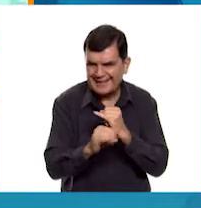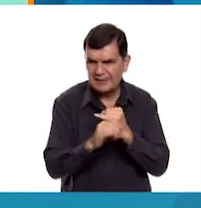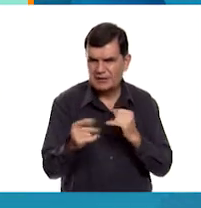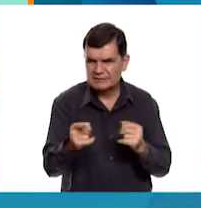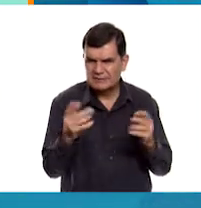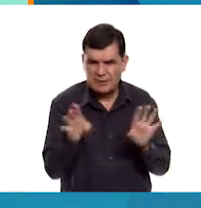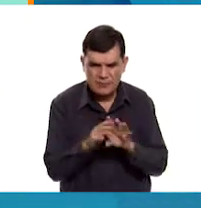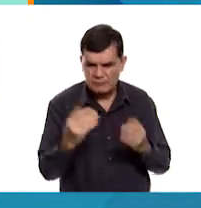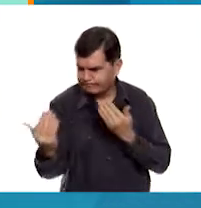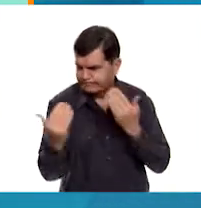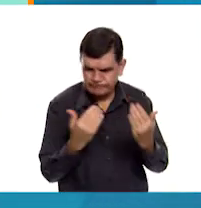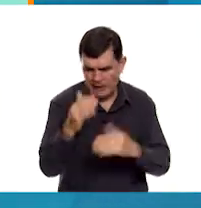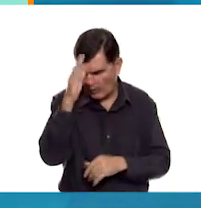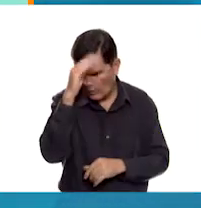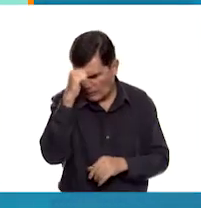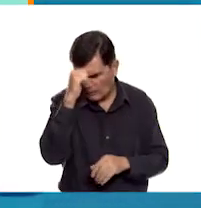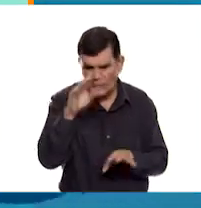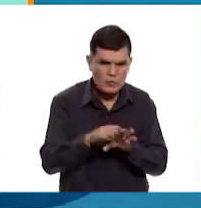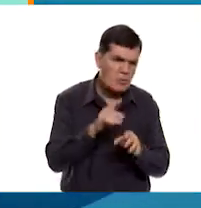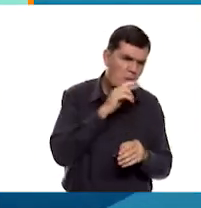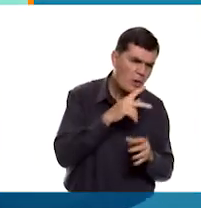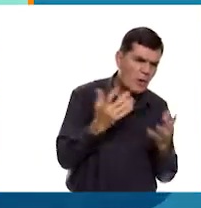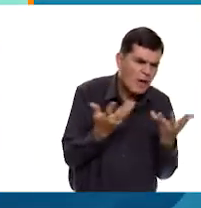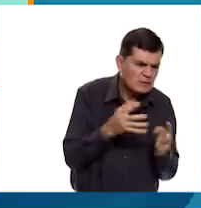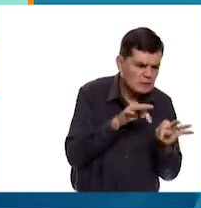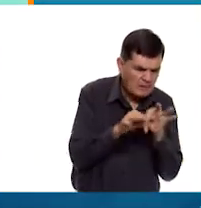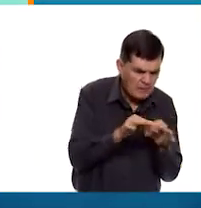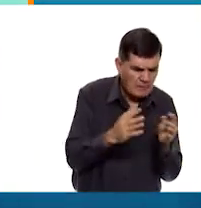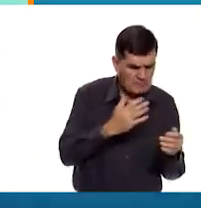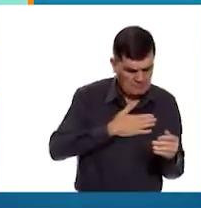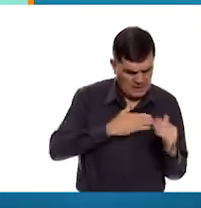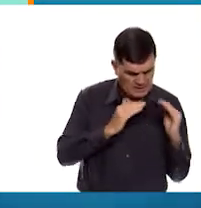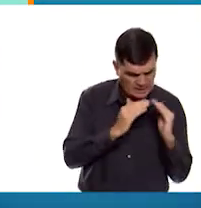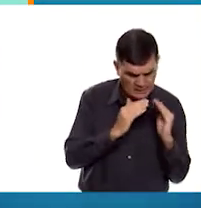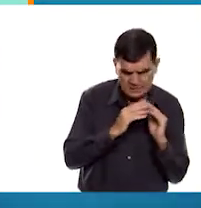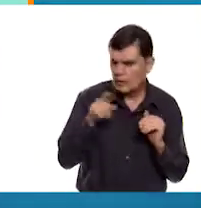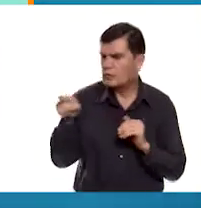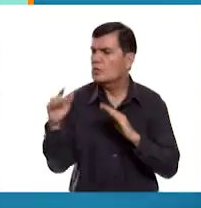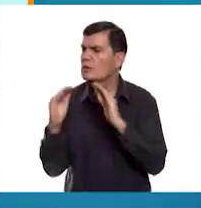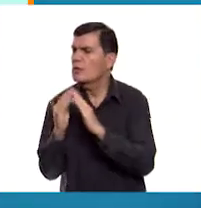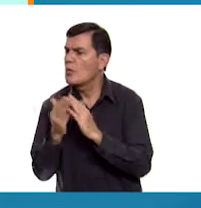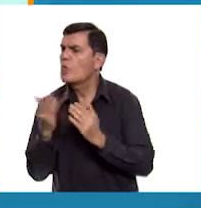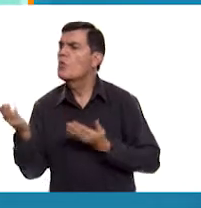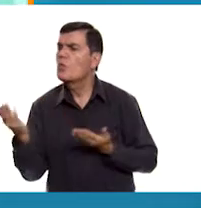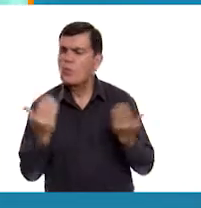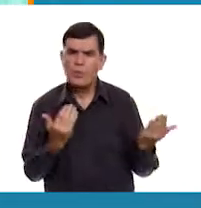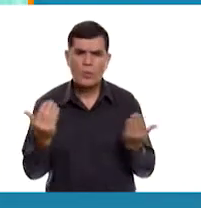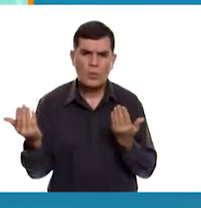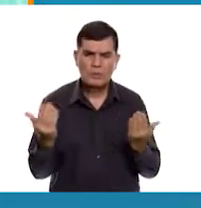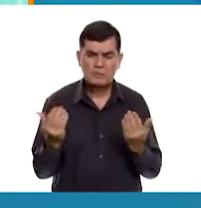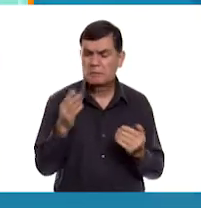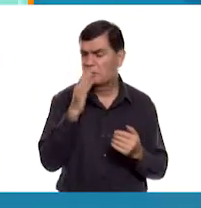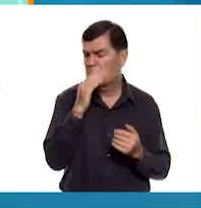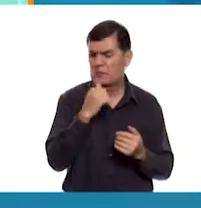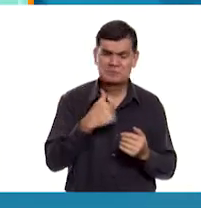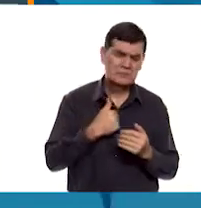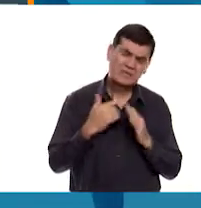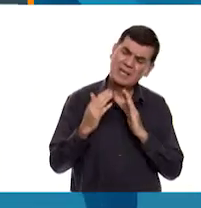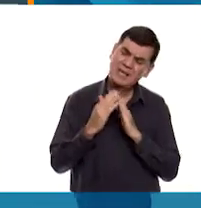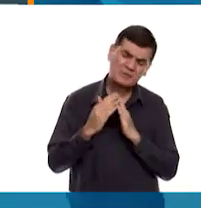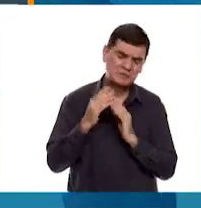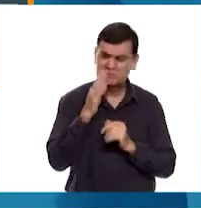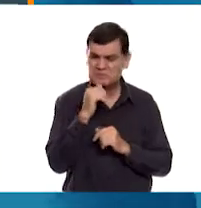ponerlos de acuerdo. ¿Prefieres que hagamos el trabajo en mi casa o en la tuya? No creo que podamos hacerlo en la mía.